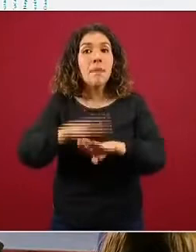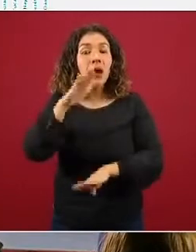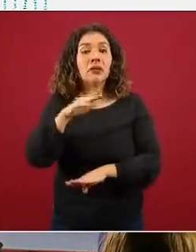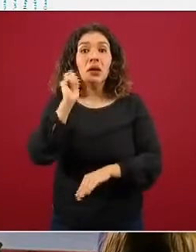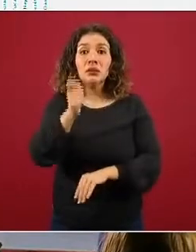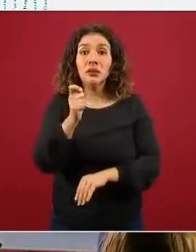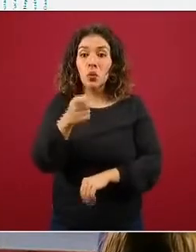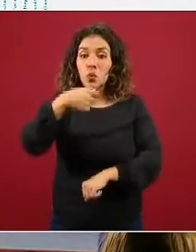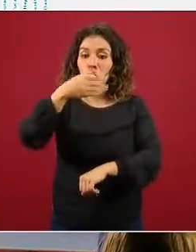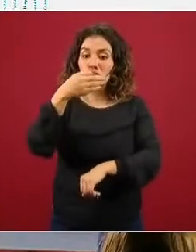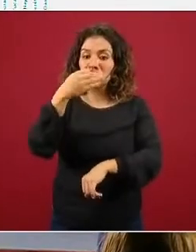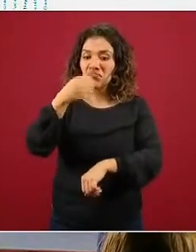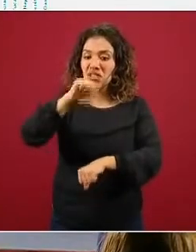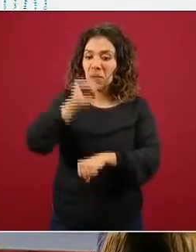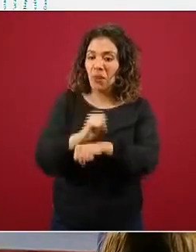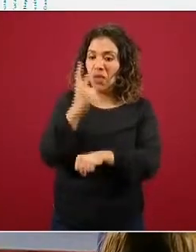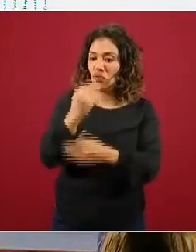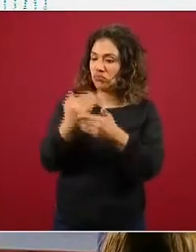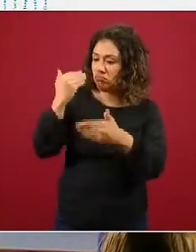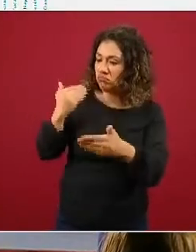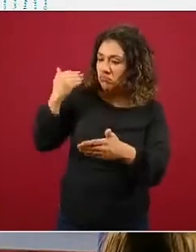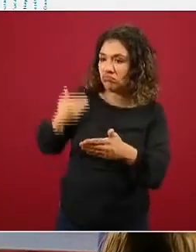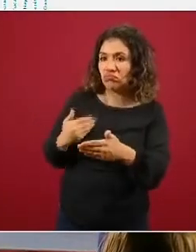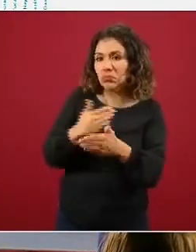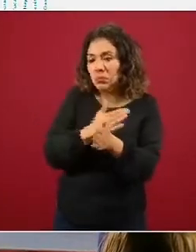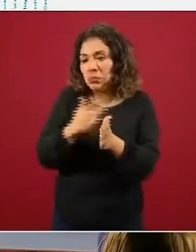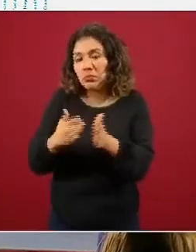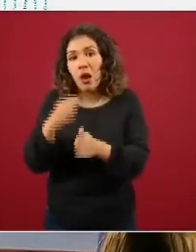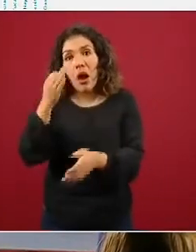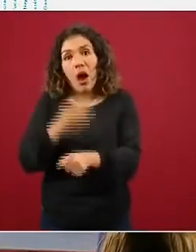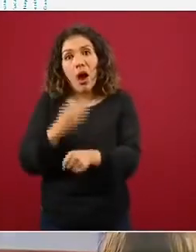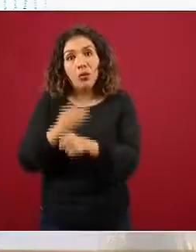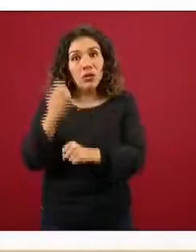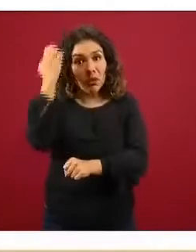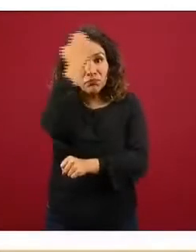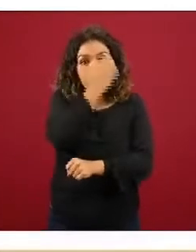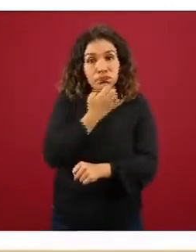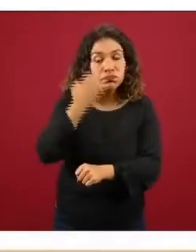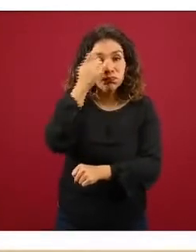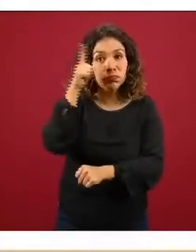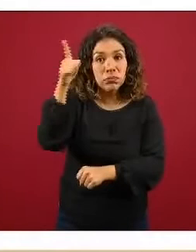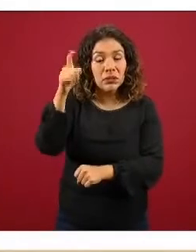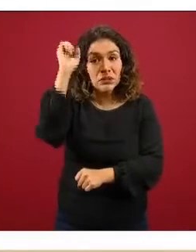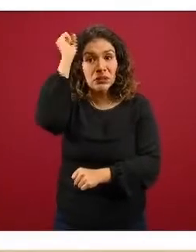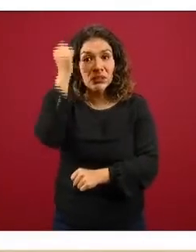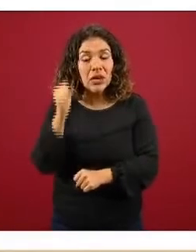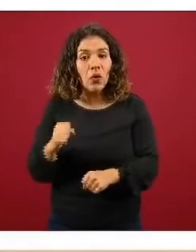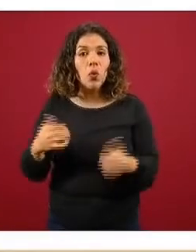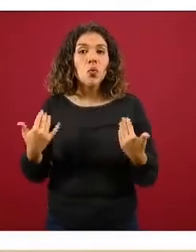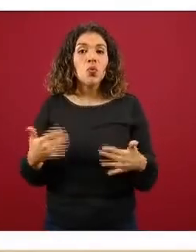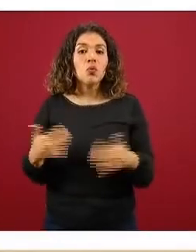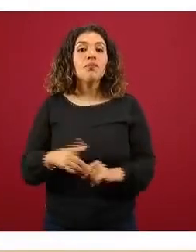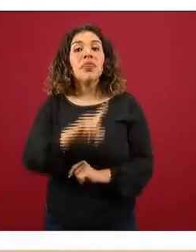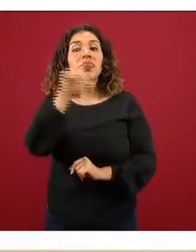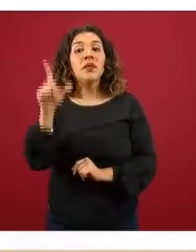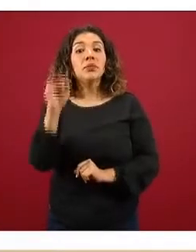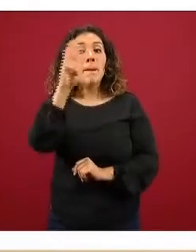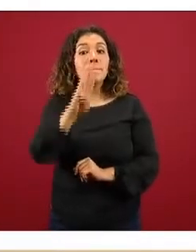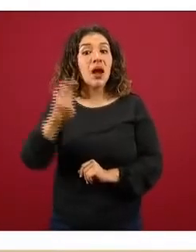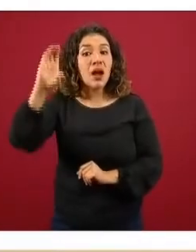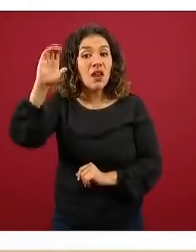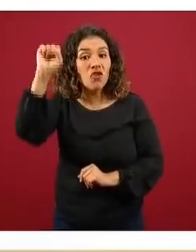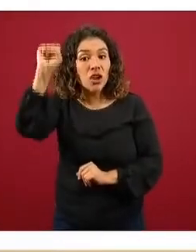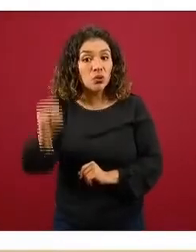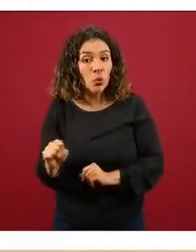las últimas dos semanas y la última semana en la que se está evaluando la movilidad. Le siguen Baja California